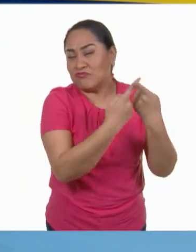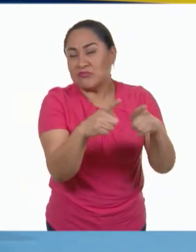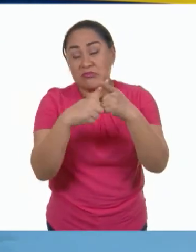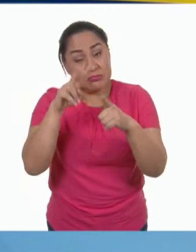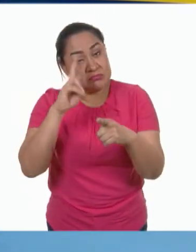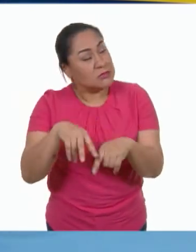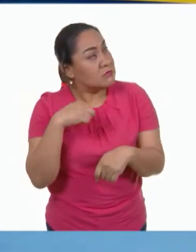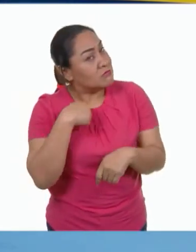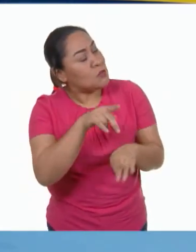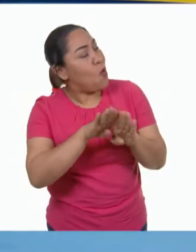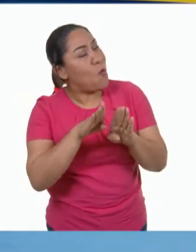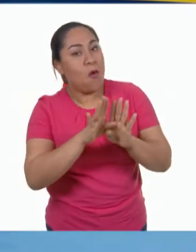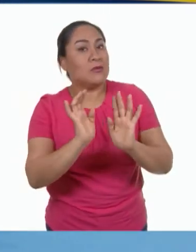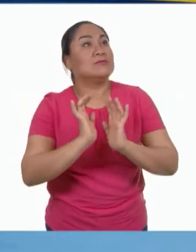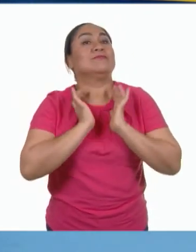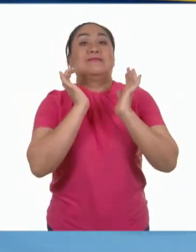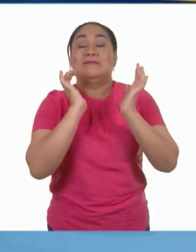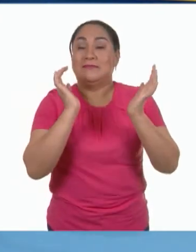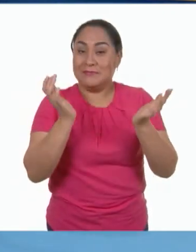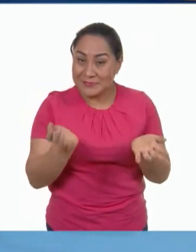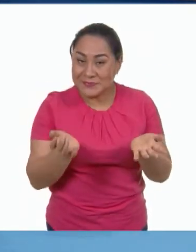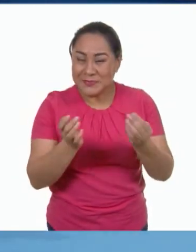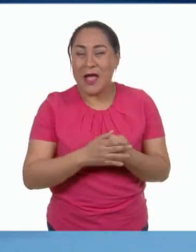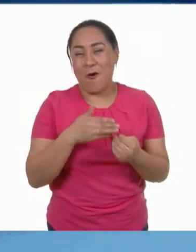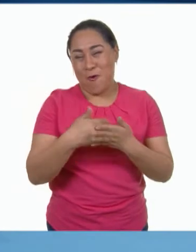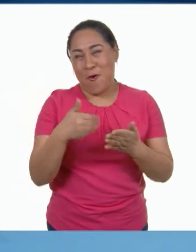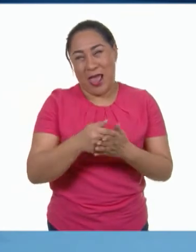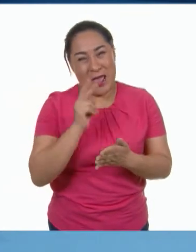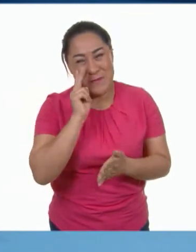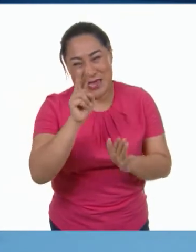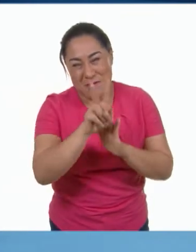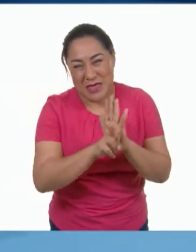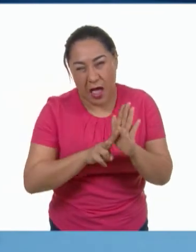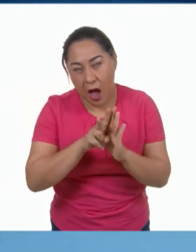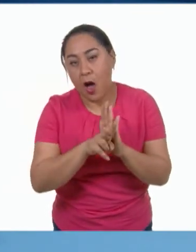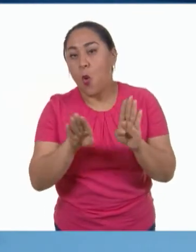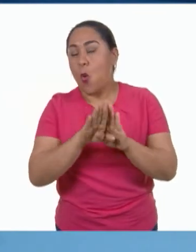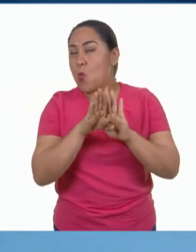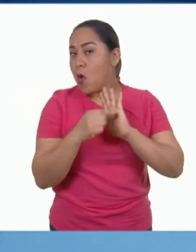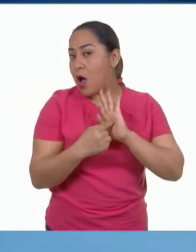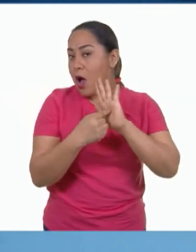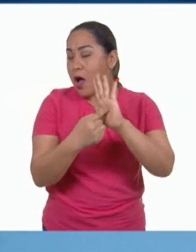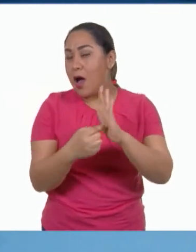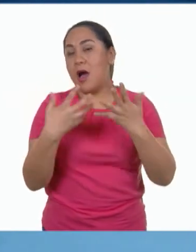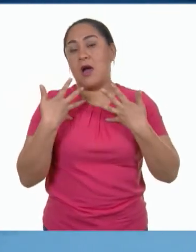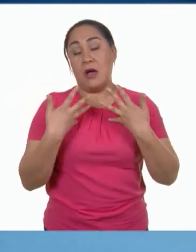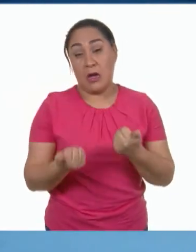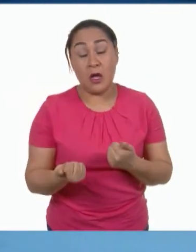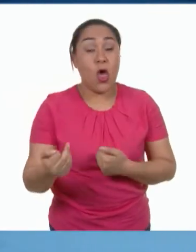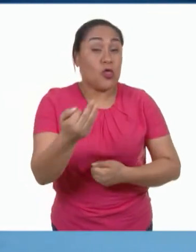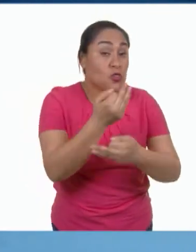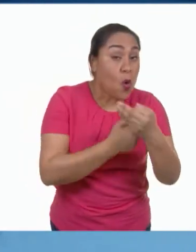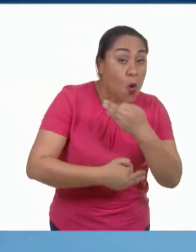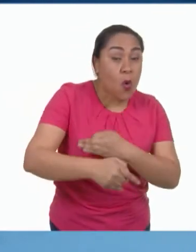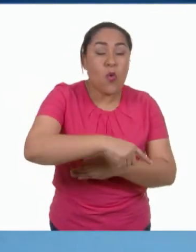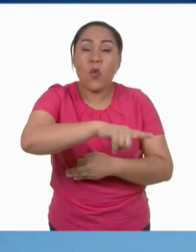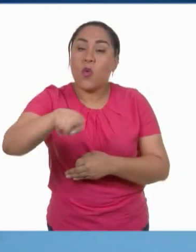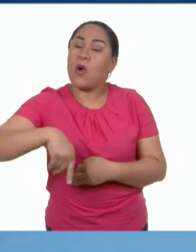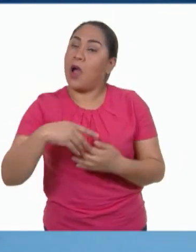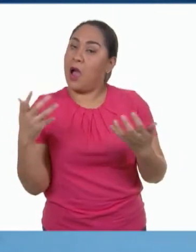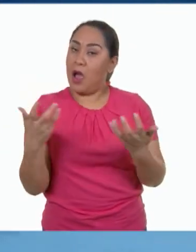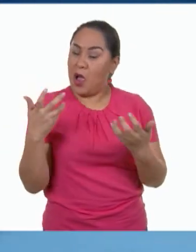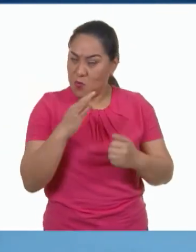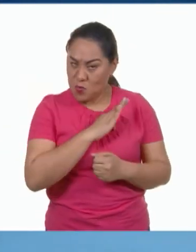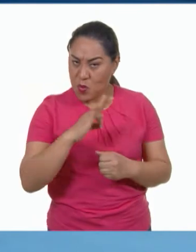sorprende muchísimo. Y lo que vimos en el video es muestra de ello. Son acciones que todas y todos podemos poner en